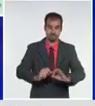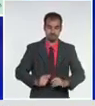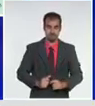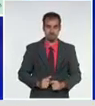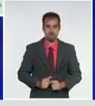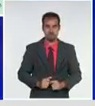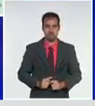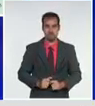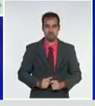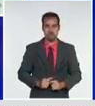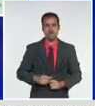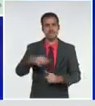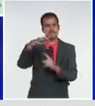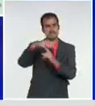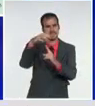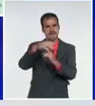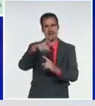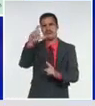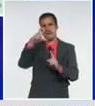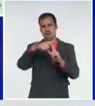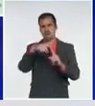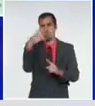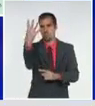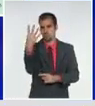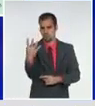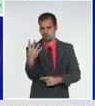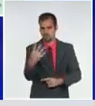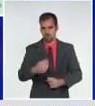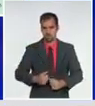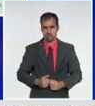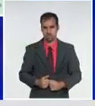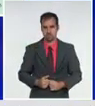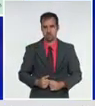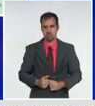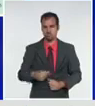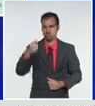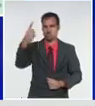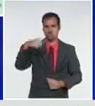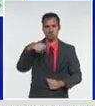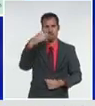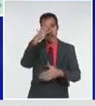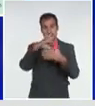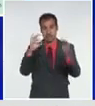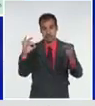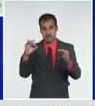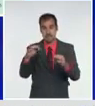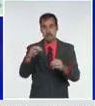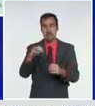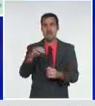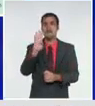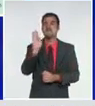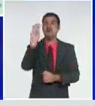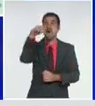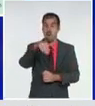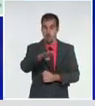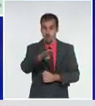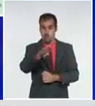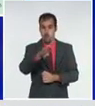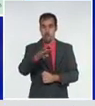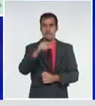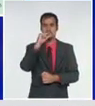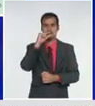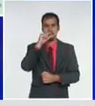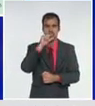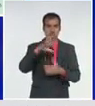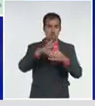Cristóbal y Caimito, con cuatro cada uno. Y Artemisa, Bahía Onda, Bauta y Guira de Melena,